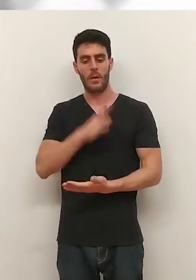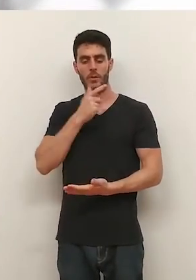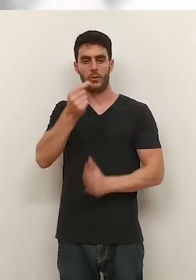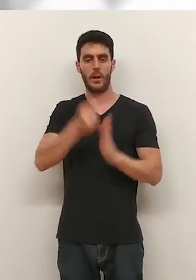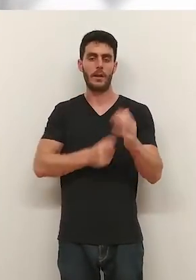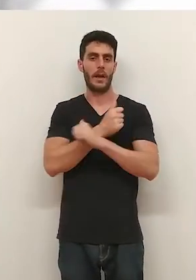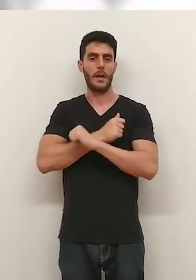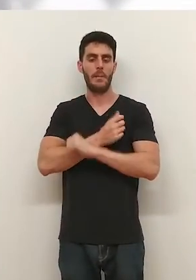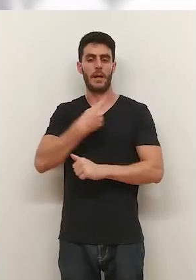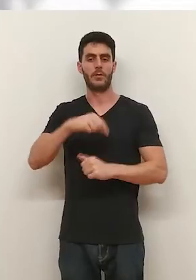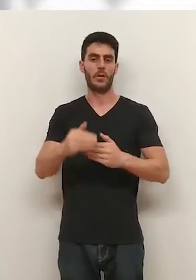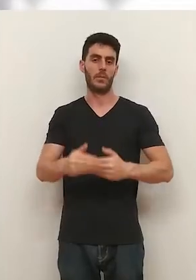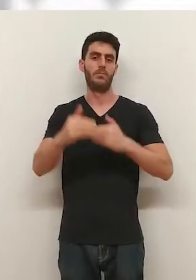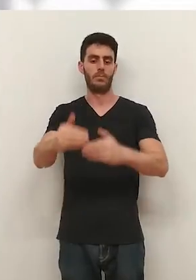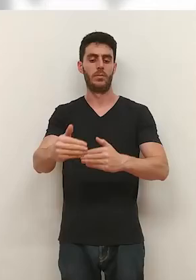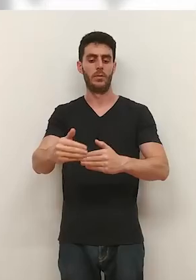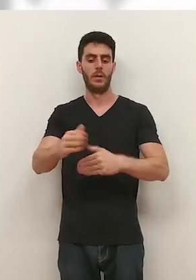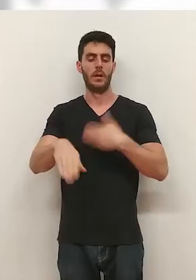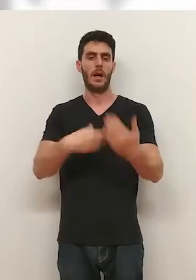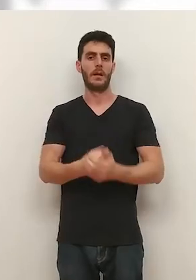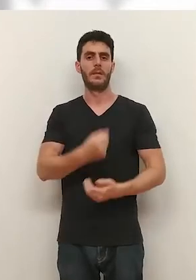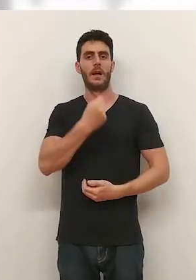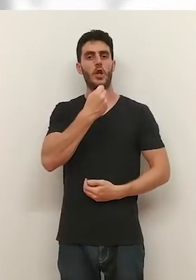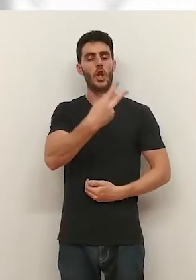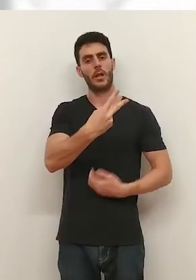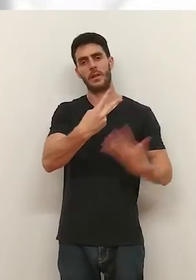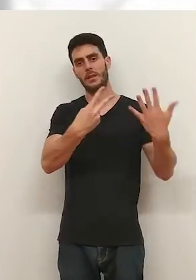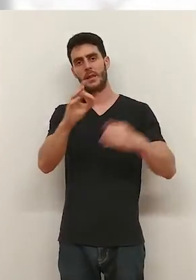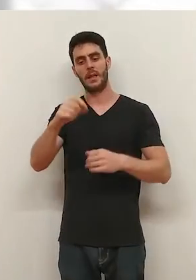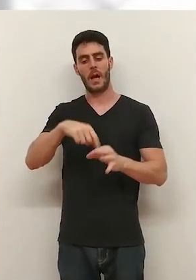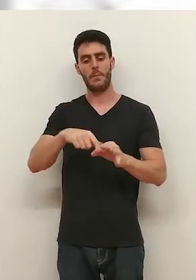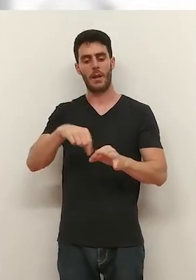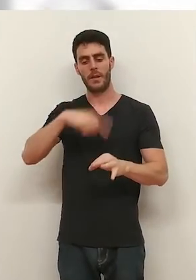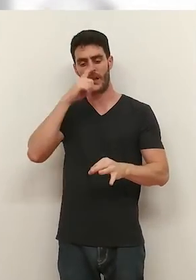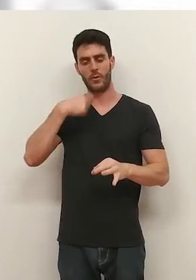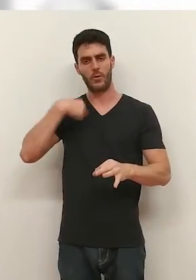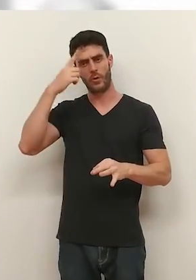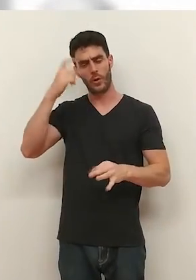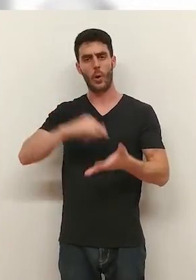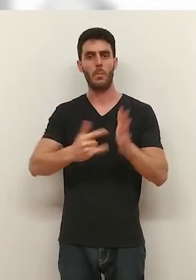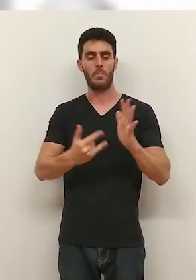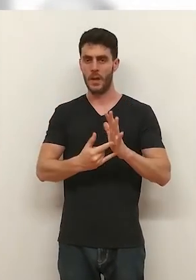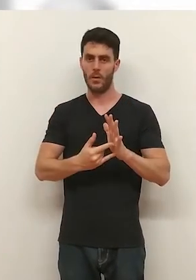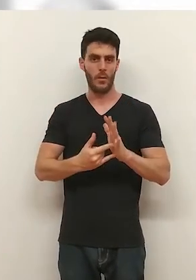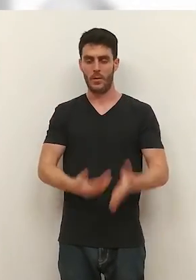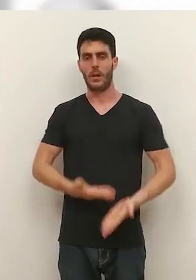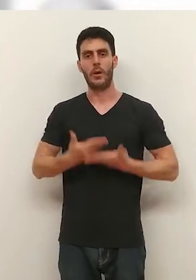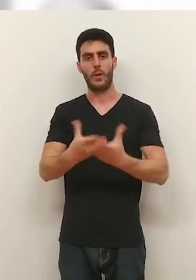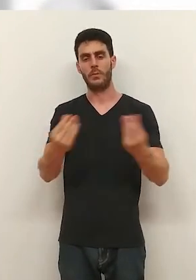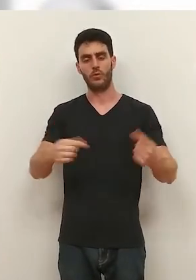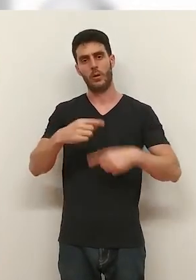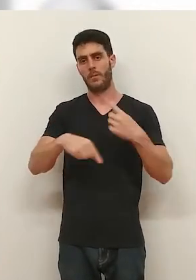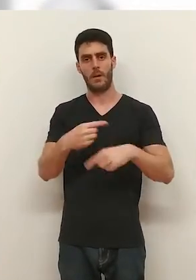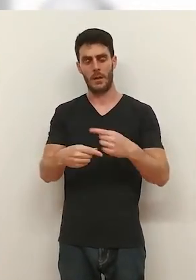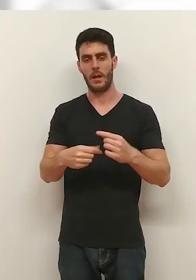con lo cual, bueno, había tanta lista de espera que hemos decidido ampliarlo y llegaremos hasta 270 plazas este año. Entendemos que es un medio que